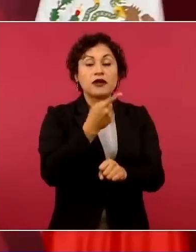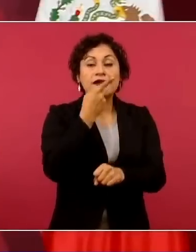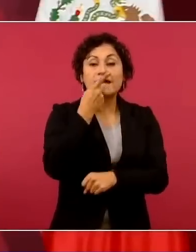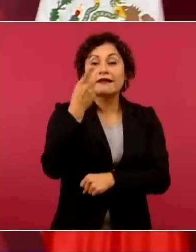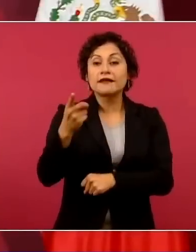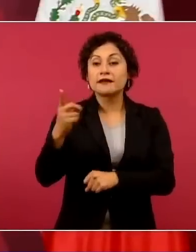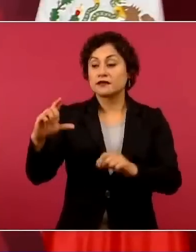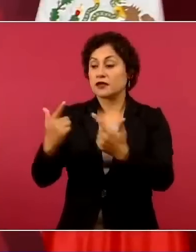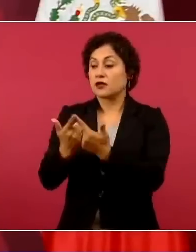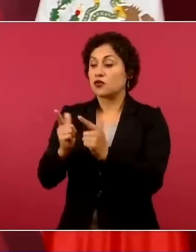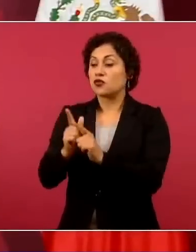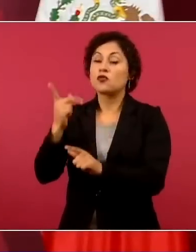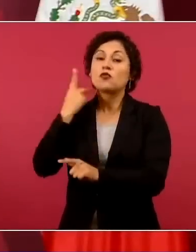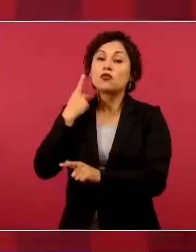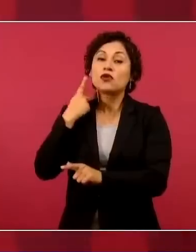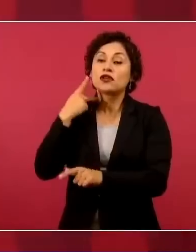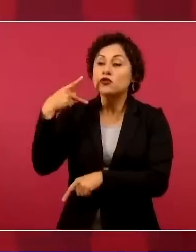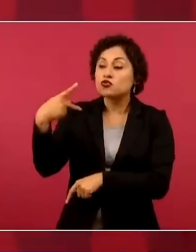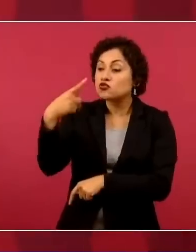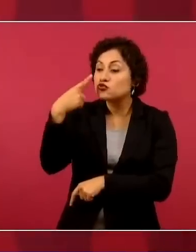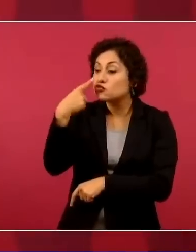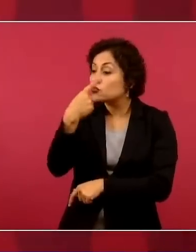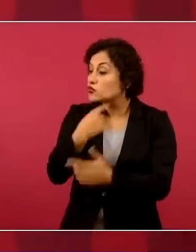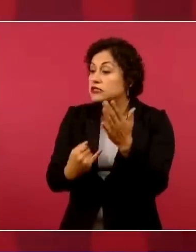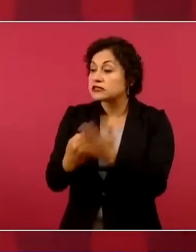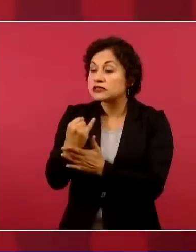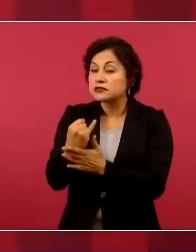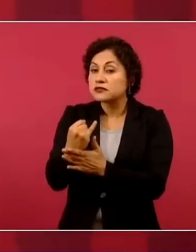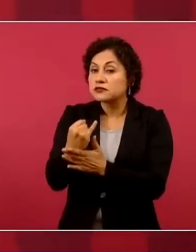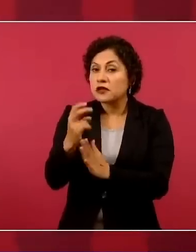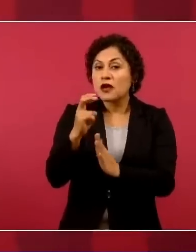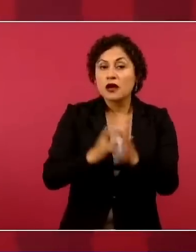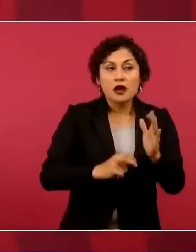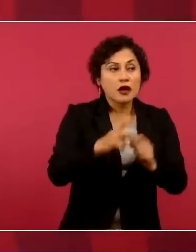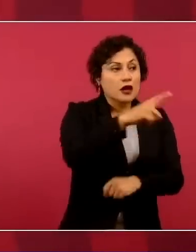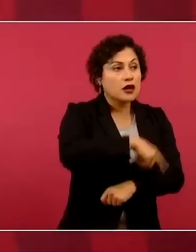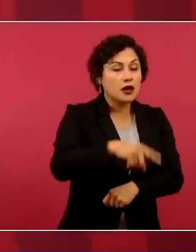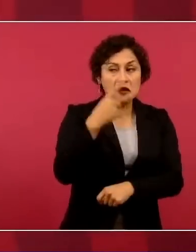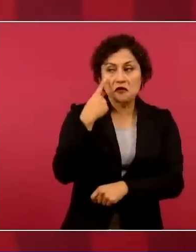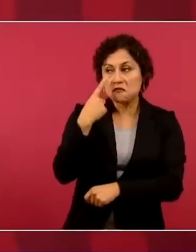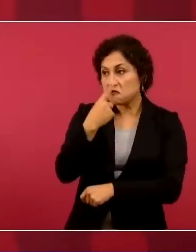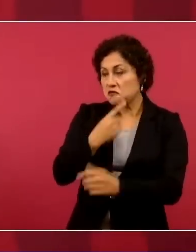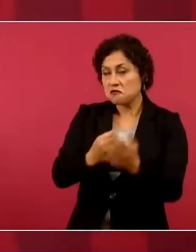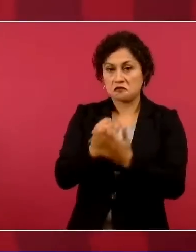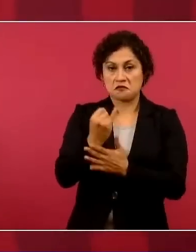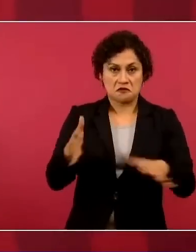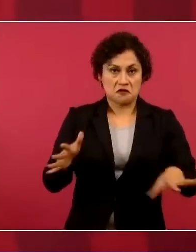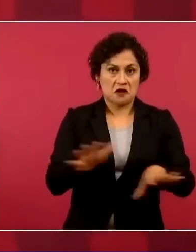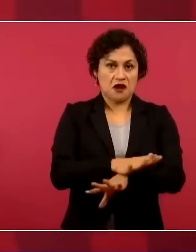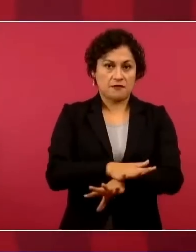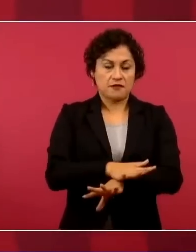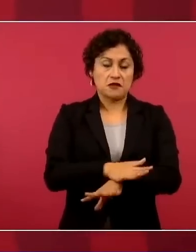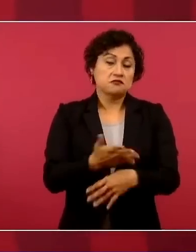Entonces, ¿qué es lo que tiene la reforma